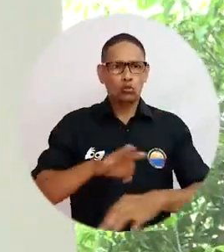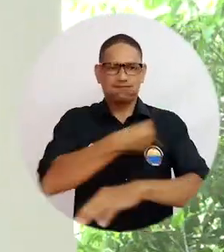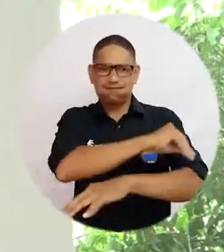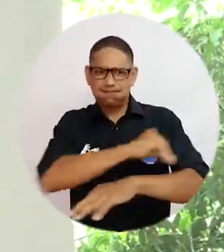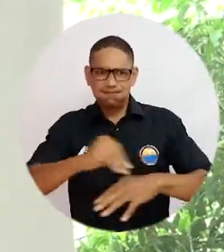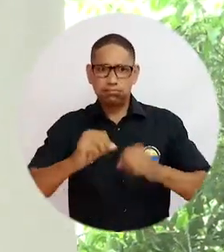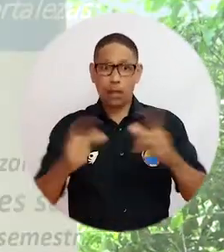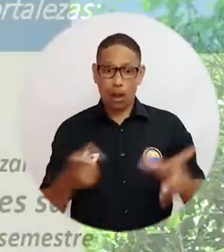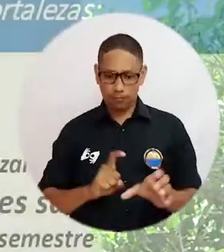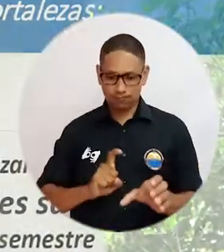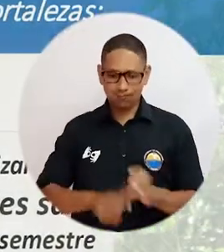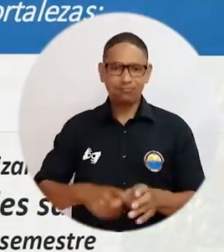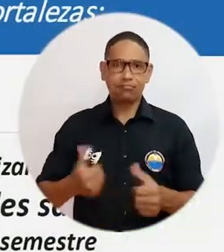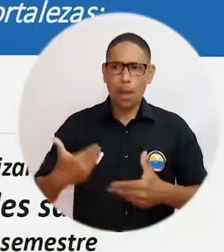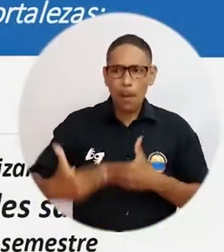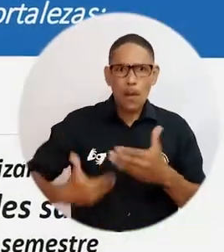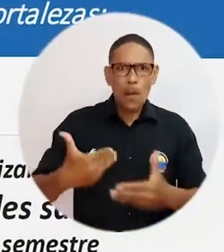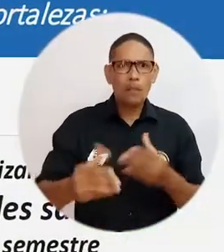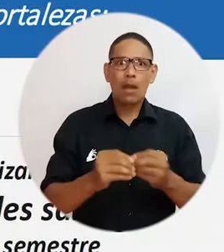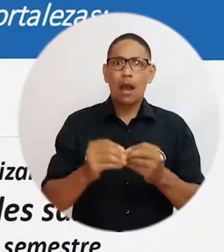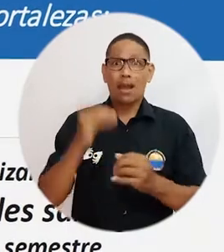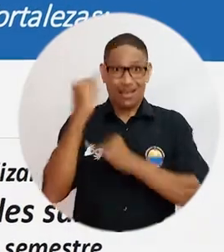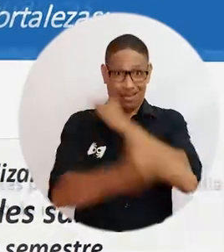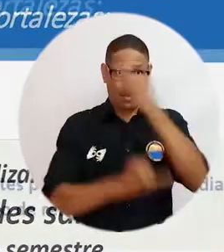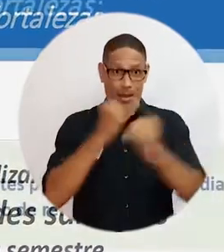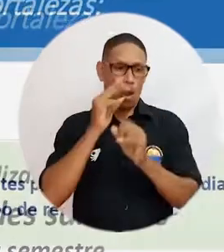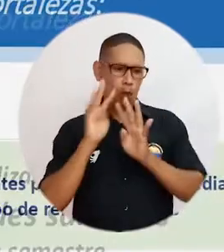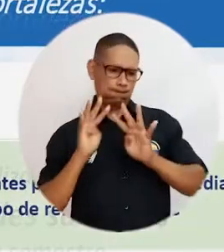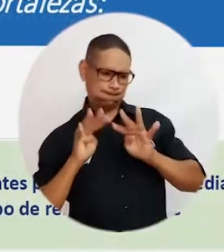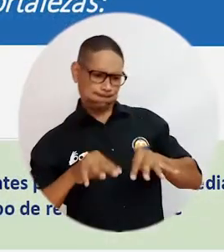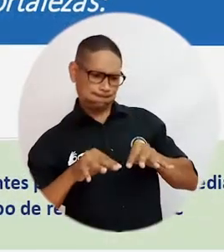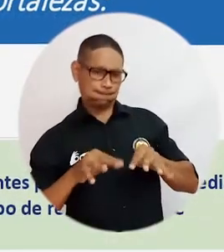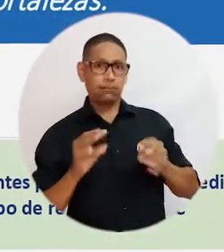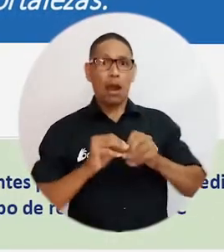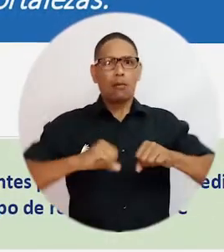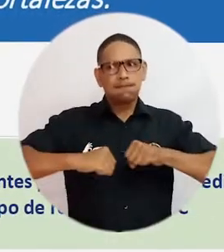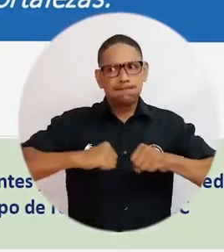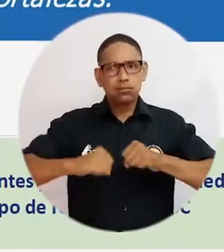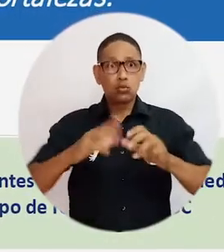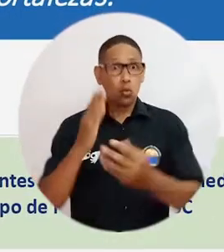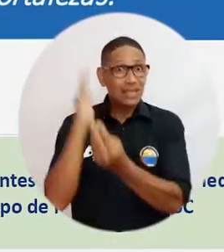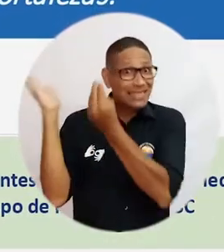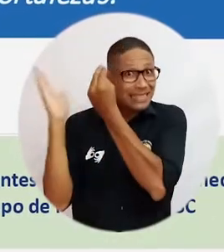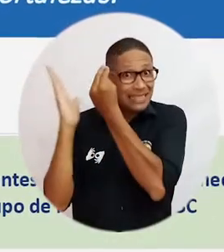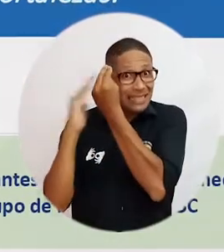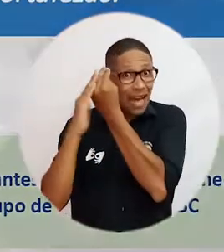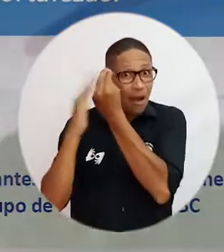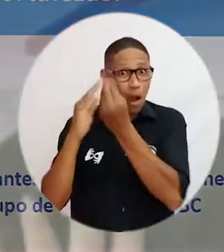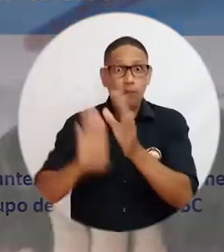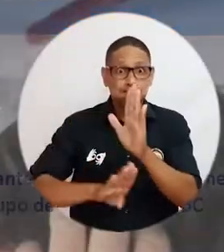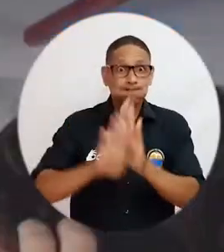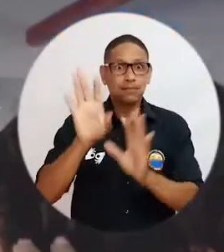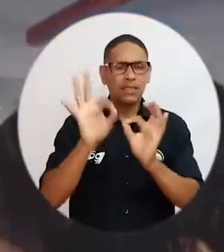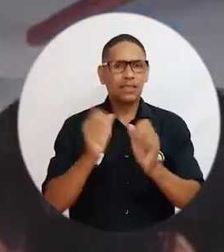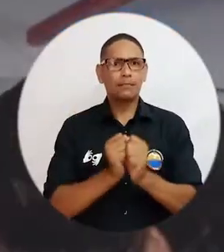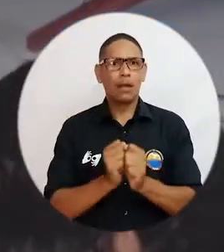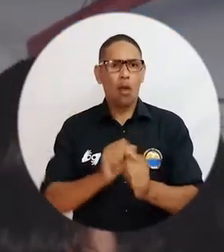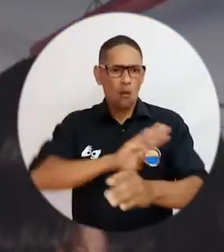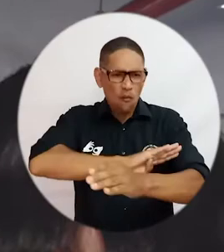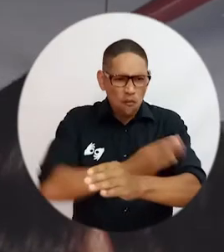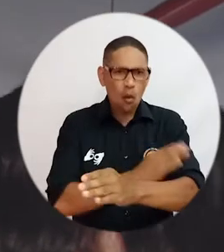políticas de admisión y permanencia, la visibilidad internacional, la mejora en el desempeño de las pruebas SaberPro, el